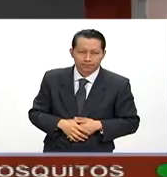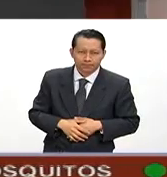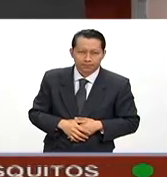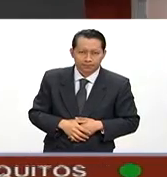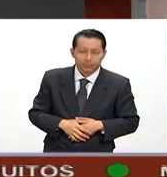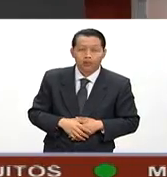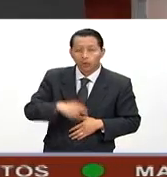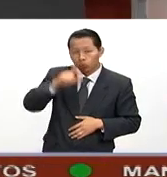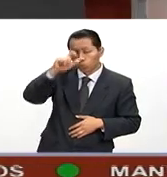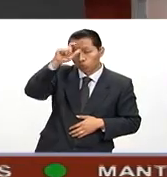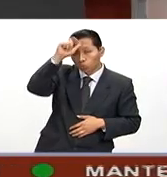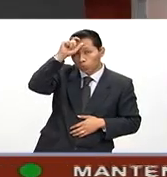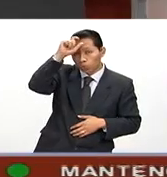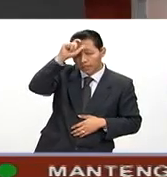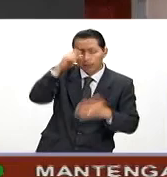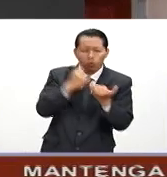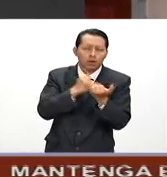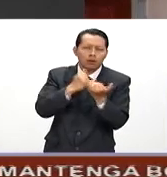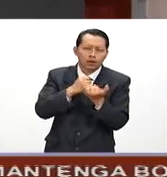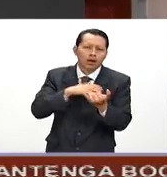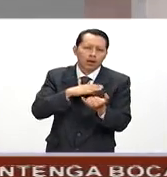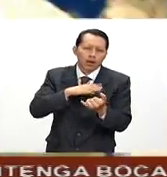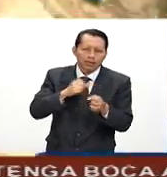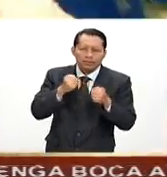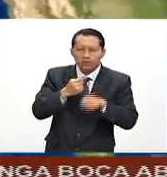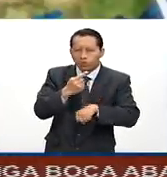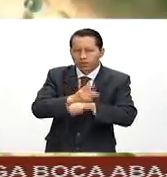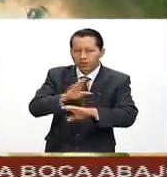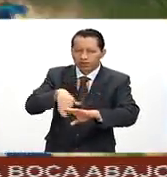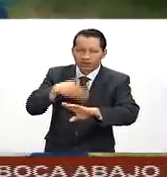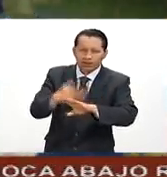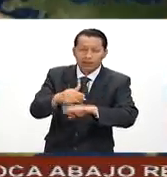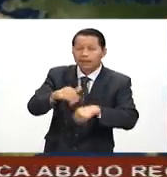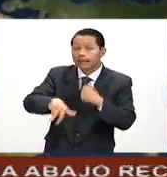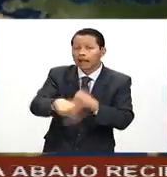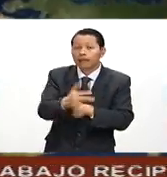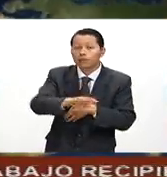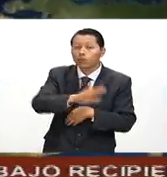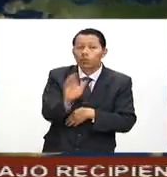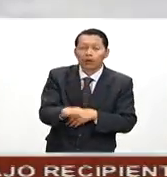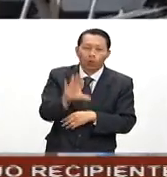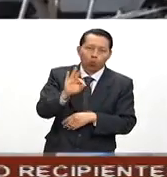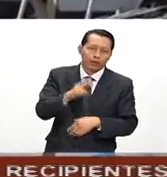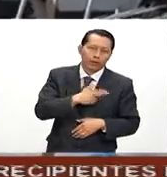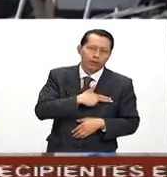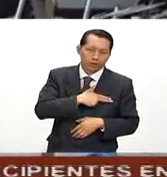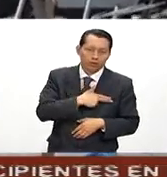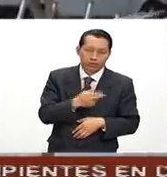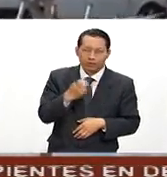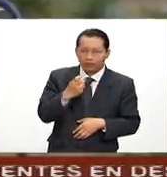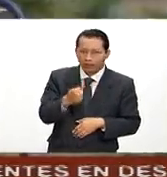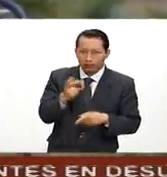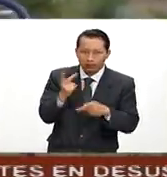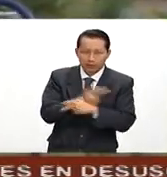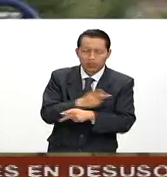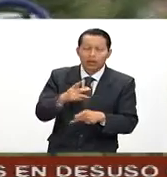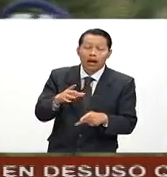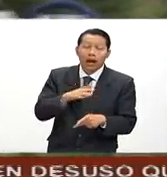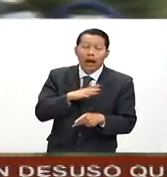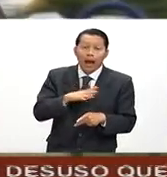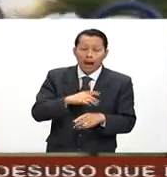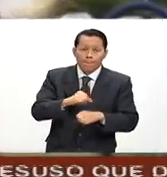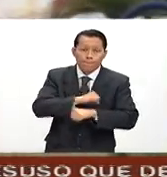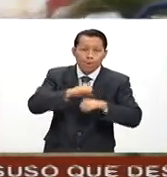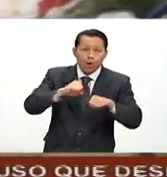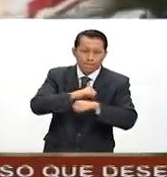En Turquía, tres ataques contra las fuerzas de seguridad dejaron al menos 13 muertos y 40 heridos. Los atentados con bomba entre